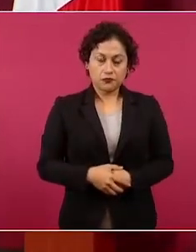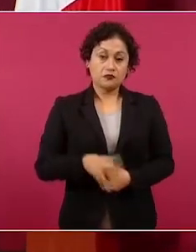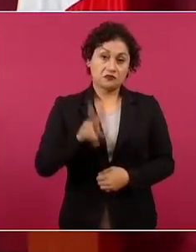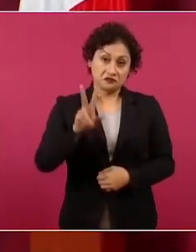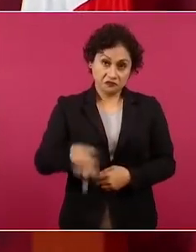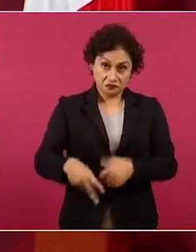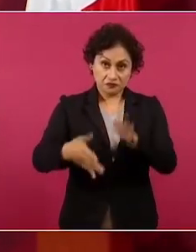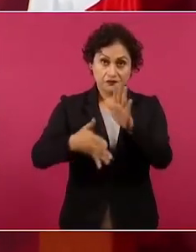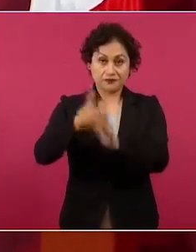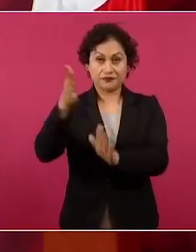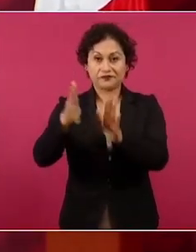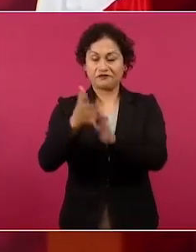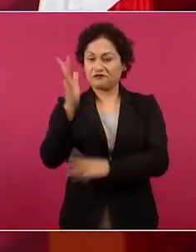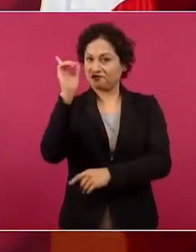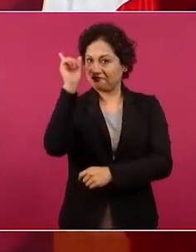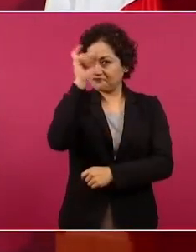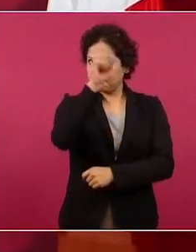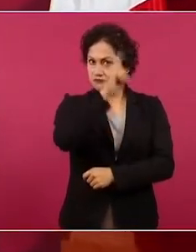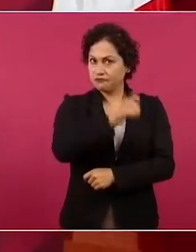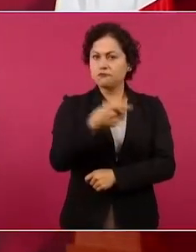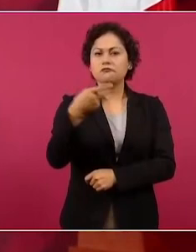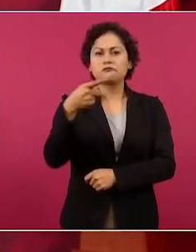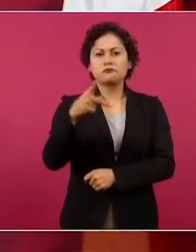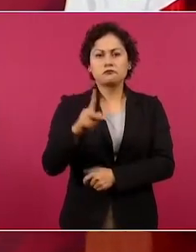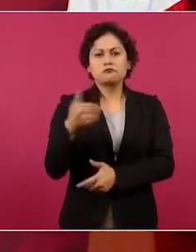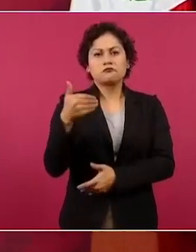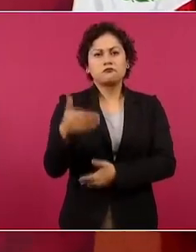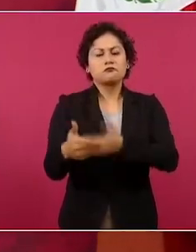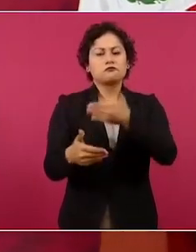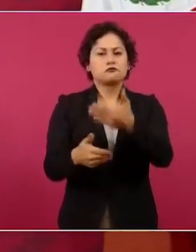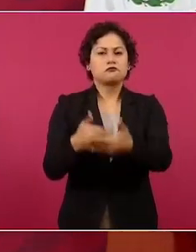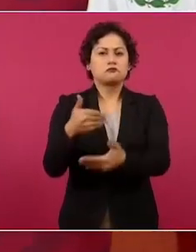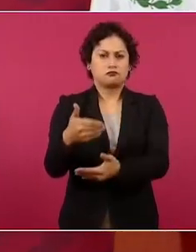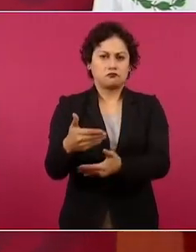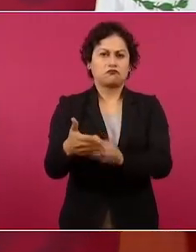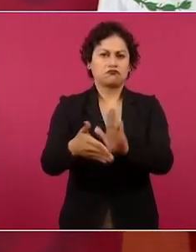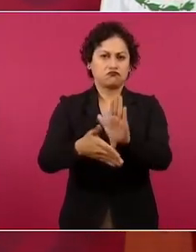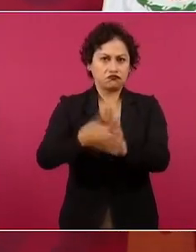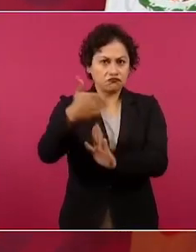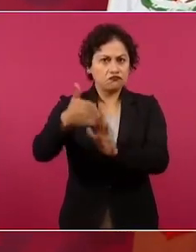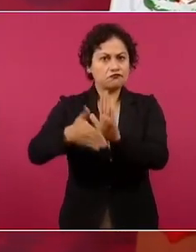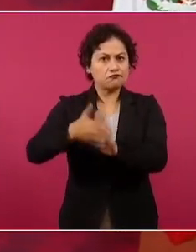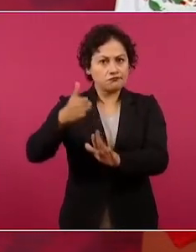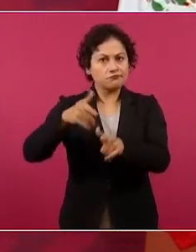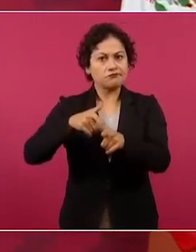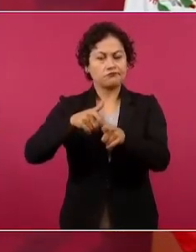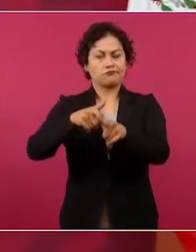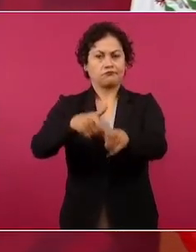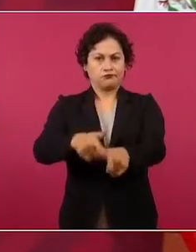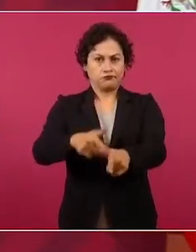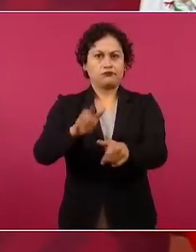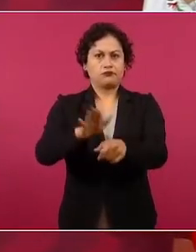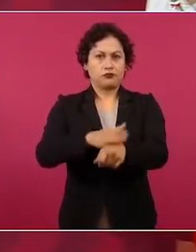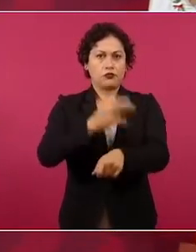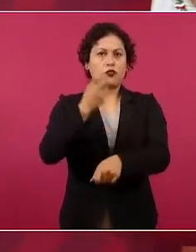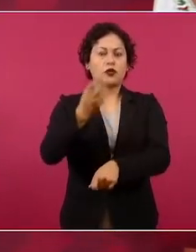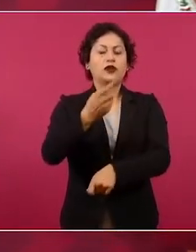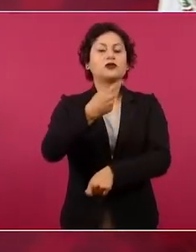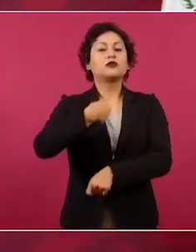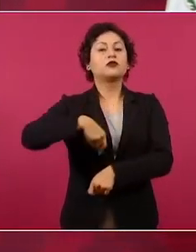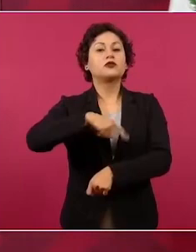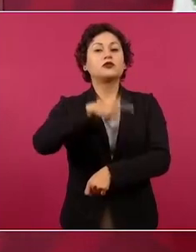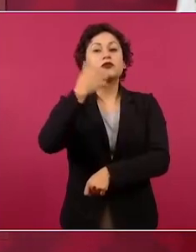avanzando y queremos que se sepa